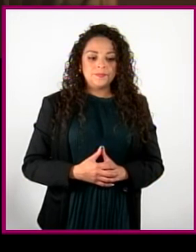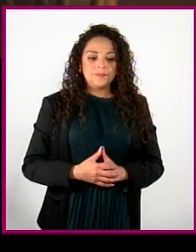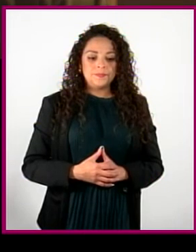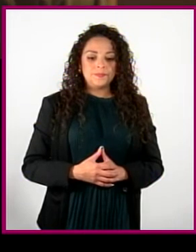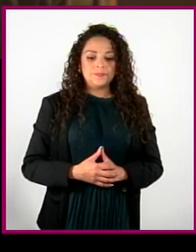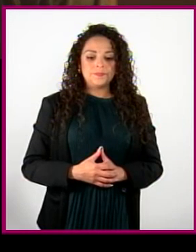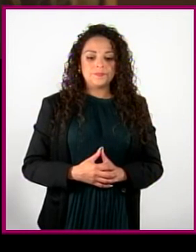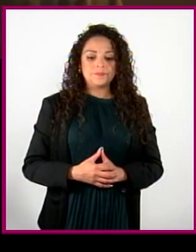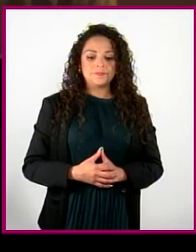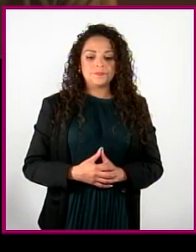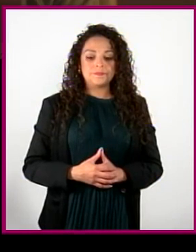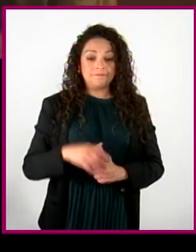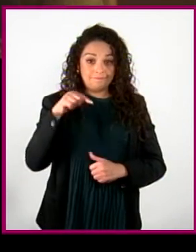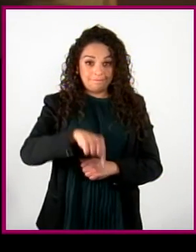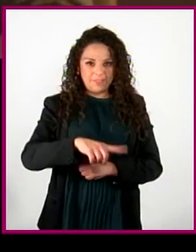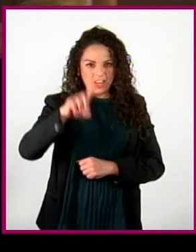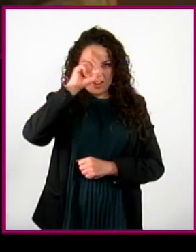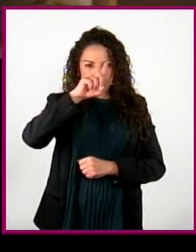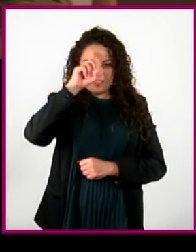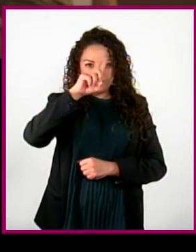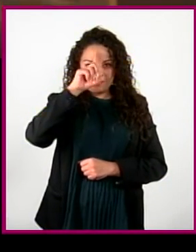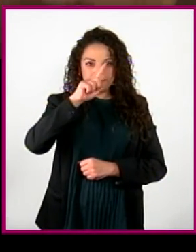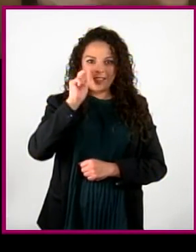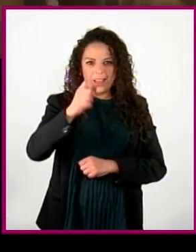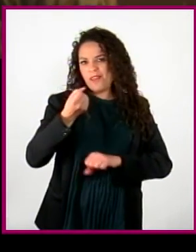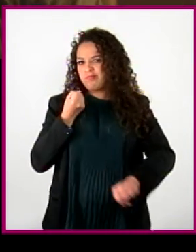¡Aquí estamos con los consejos ninja!